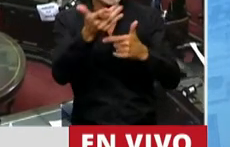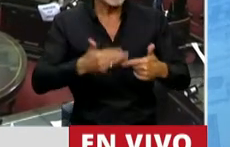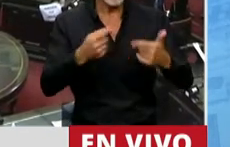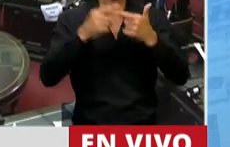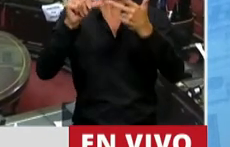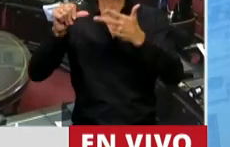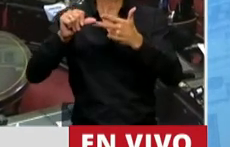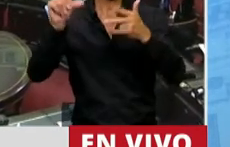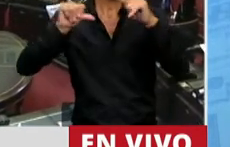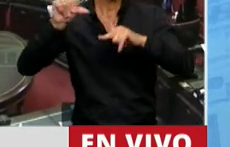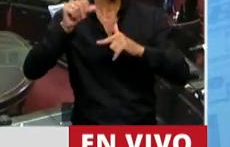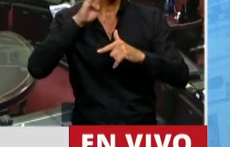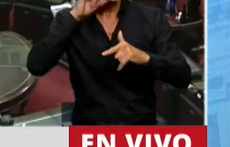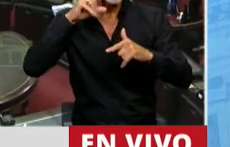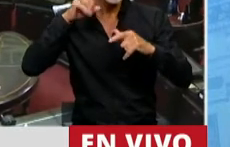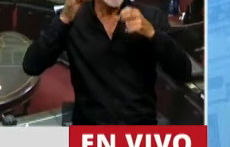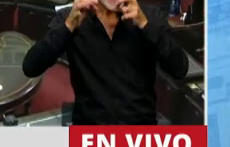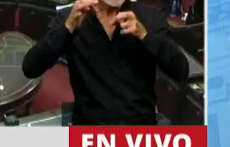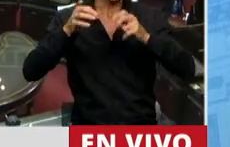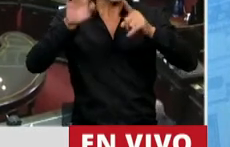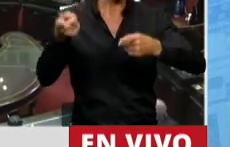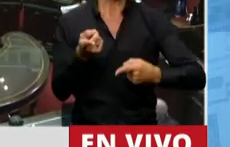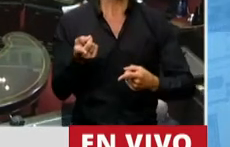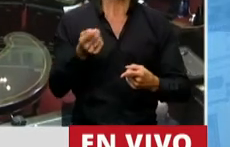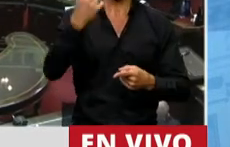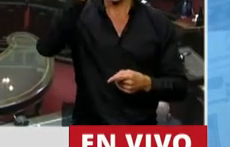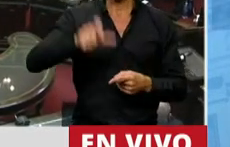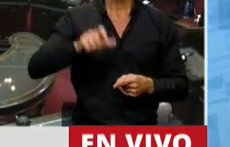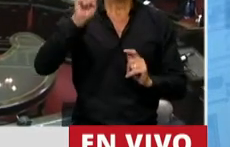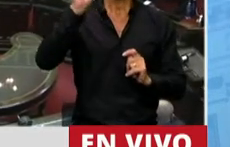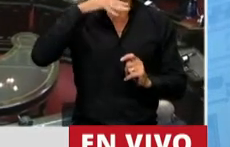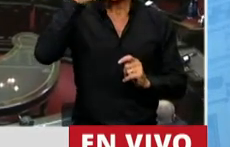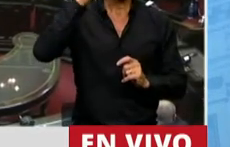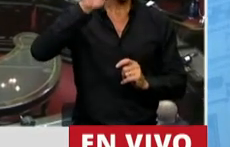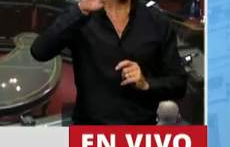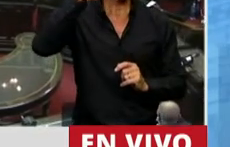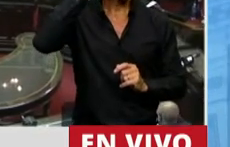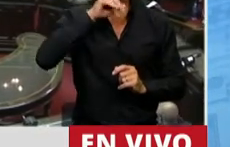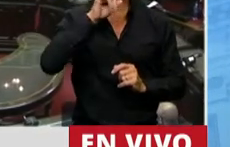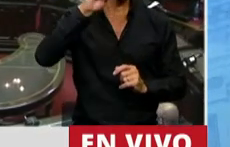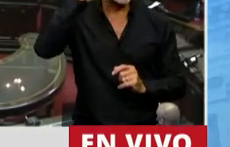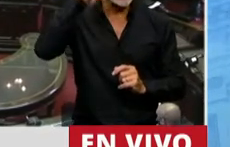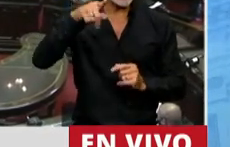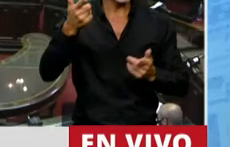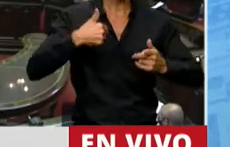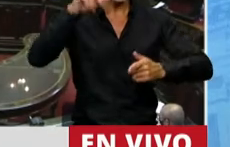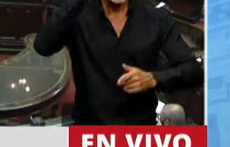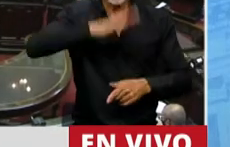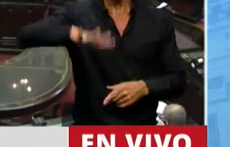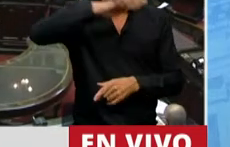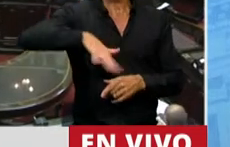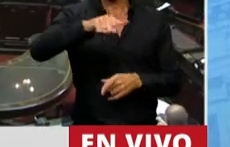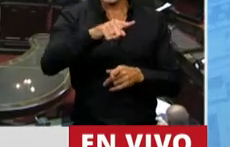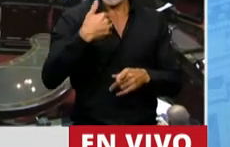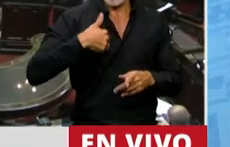las ciencias biológicas. Y alguien dijo, y ese alguien es Arturo Jauretche, que lo nacional no